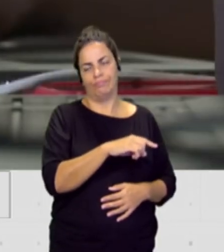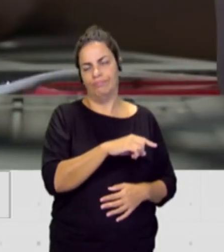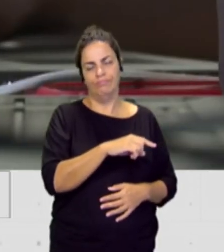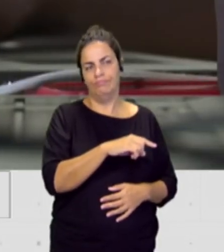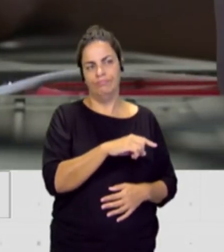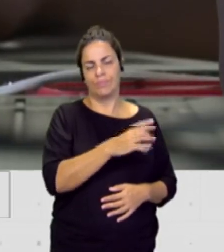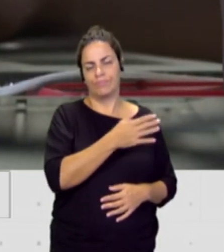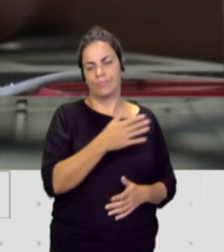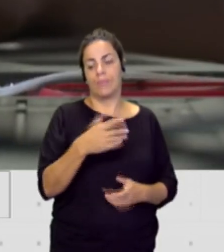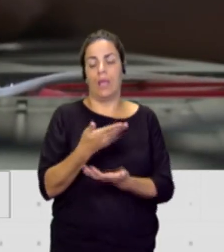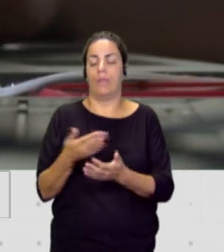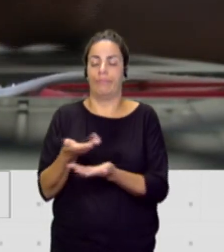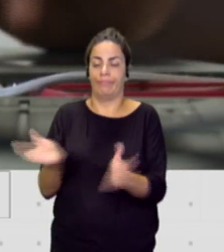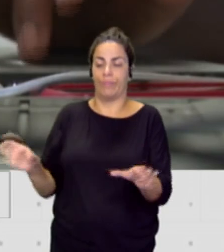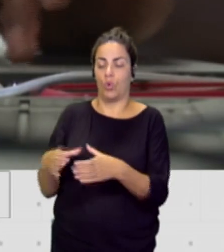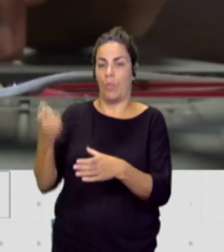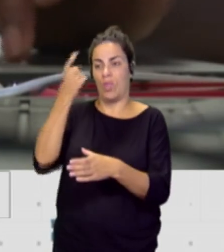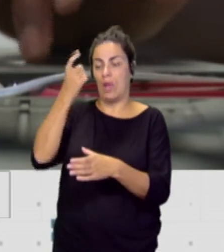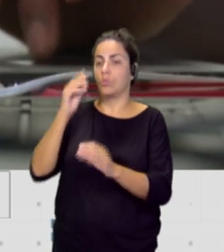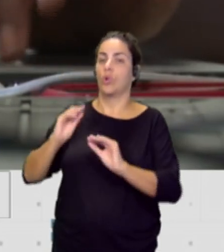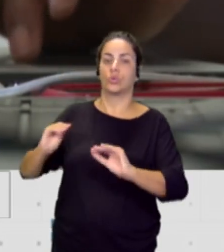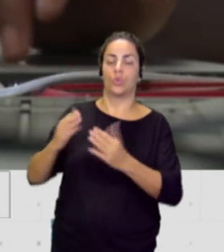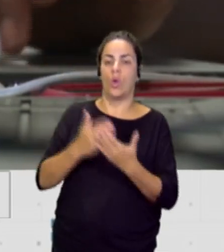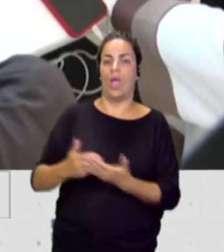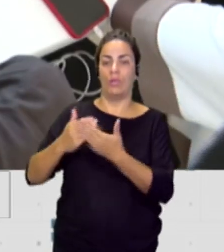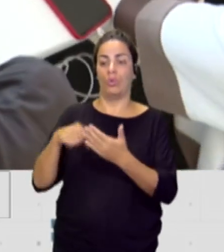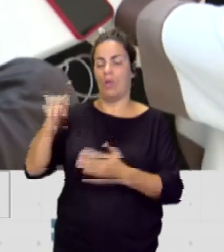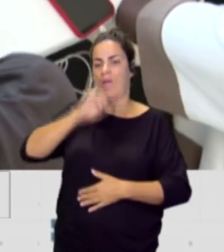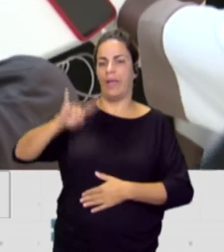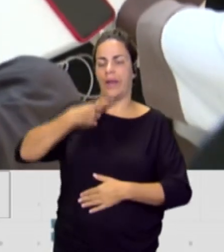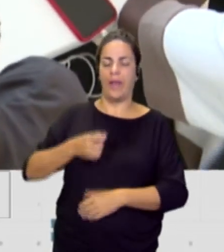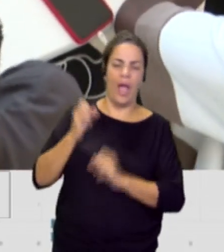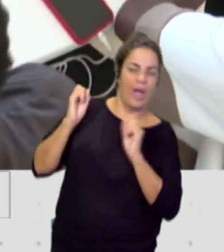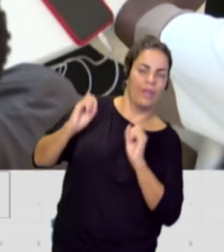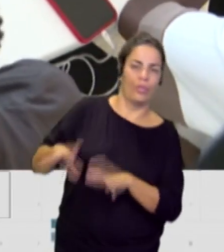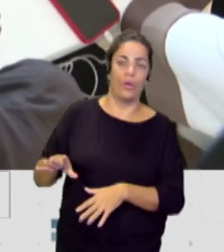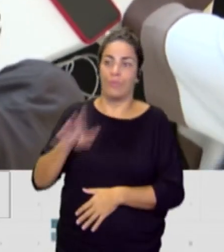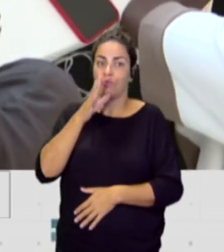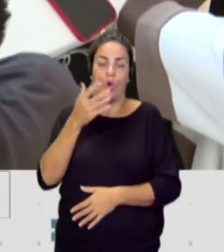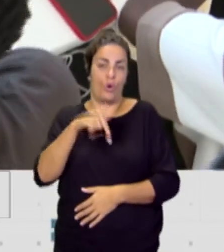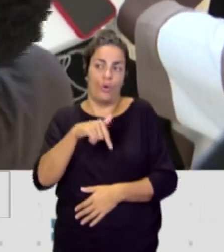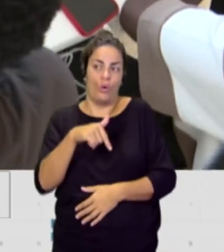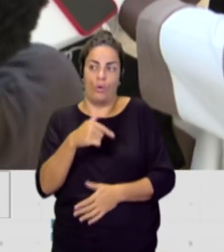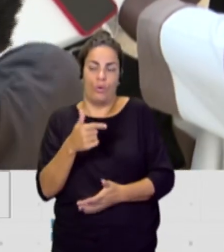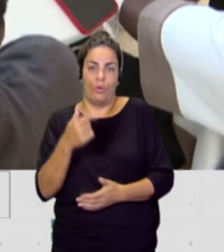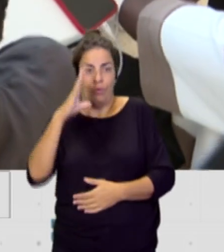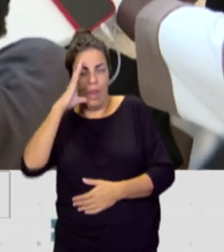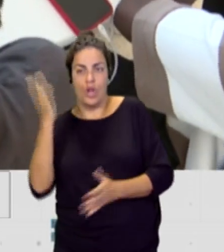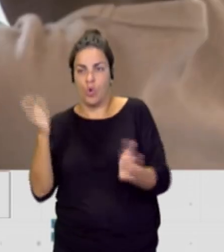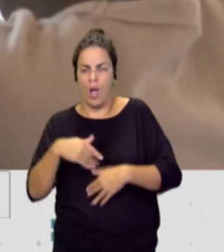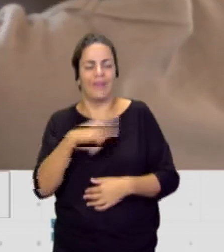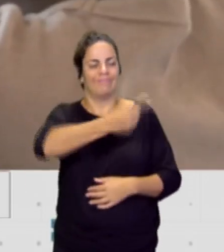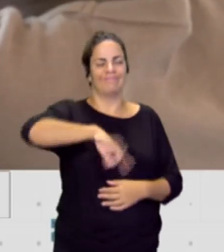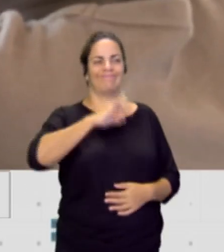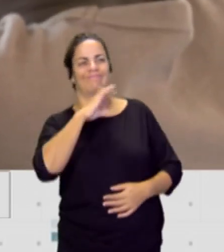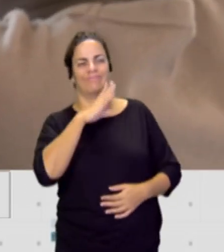doscientos alumnos próximamente abandonen sus estudios en Canarias porque no hay situación habitacional. Yo creo que la crisis se nos